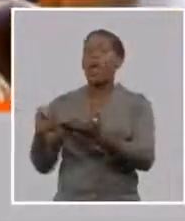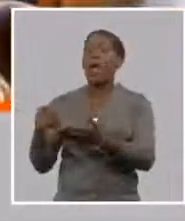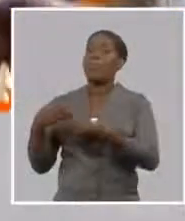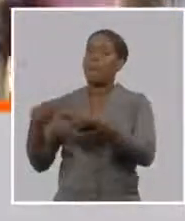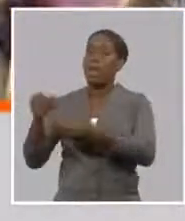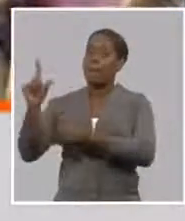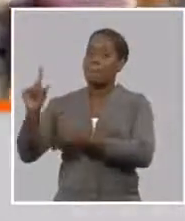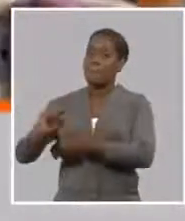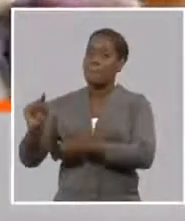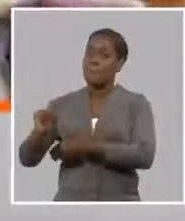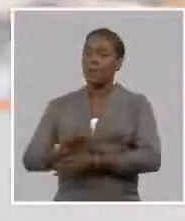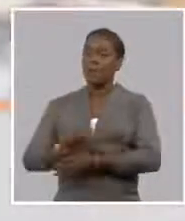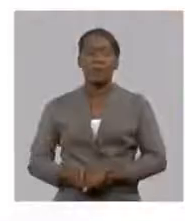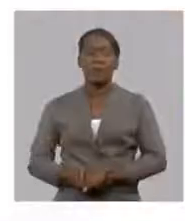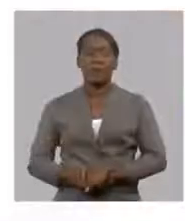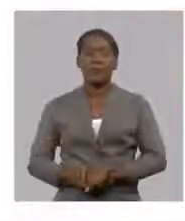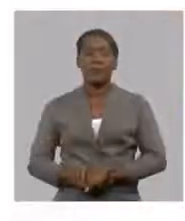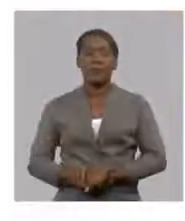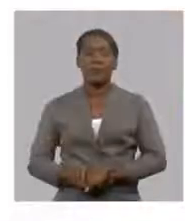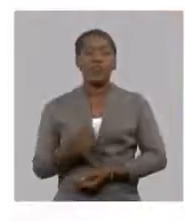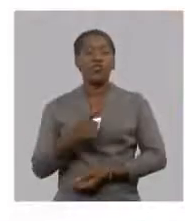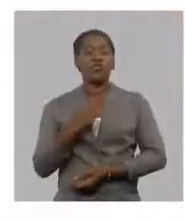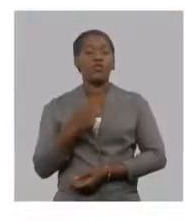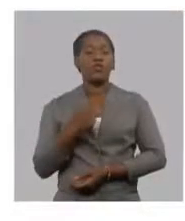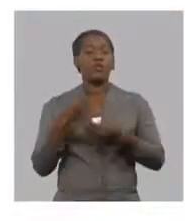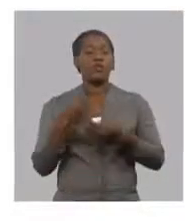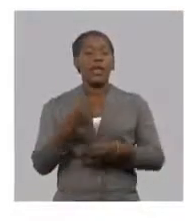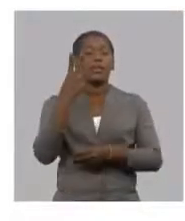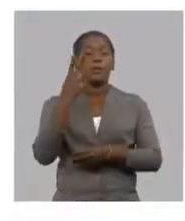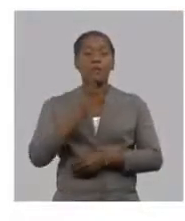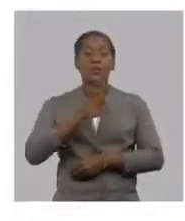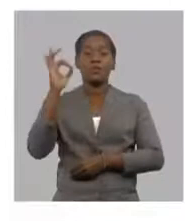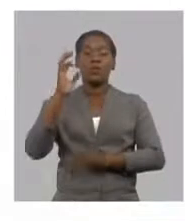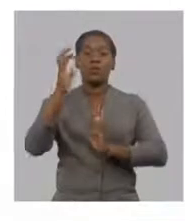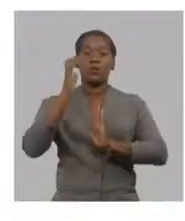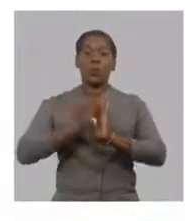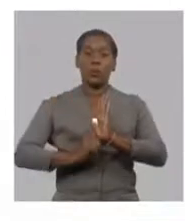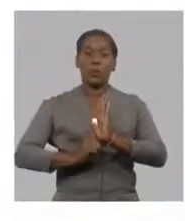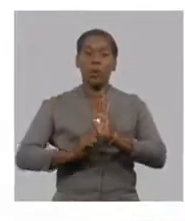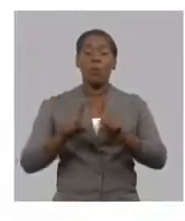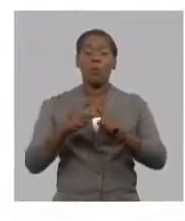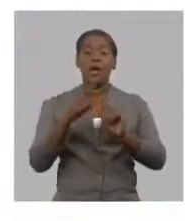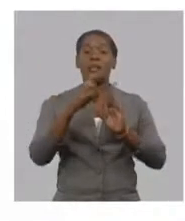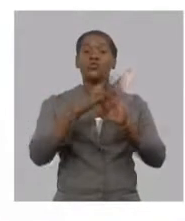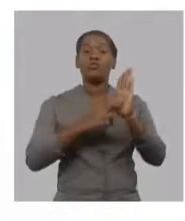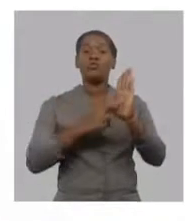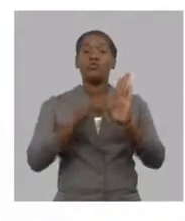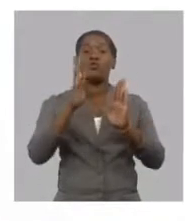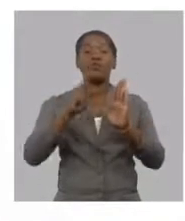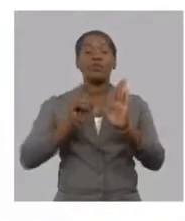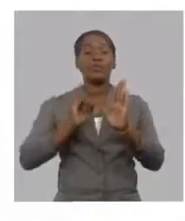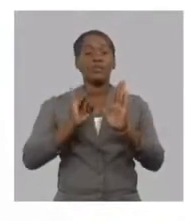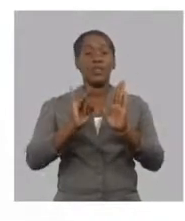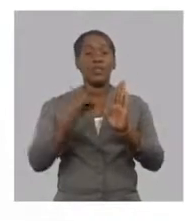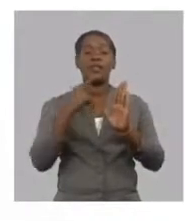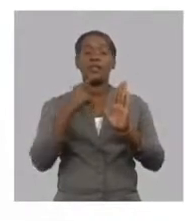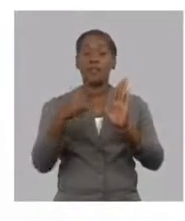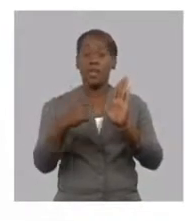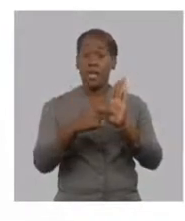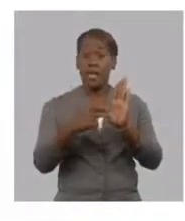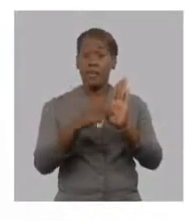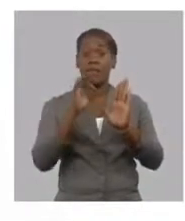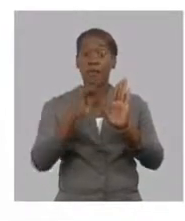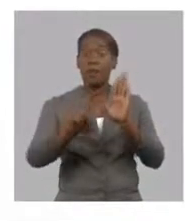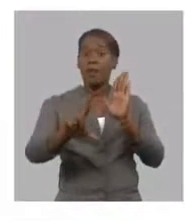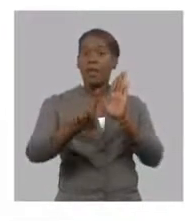estamos otorgando un 3% de descuento adicional a lo que establece la resolución 7 que es el 50% de financiamiento a las primas de